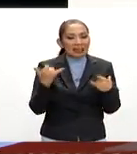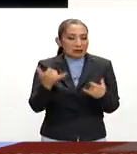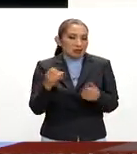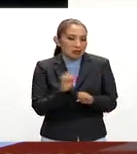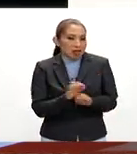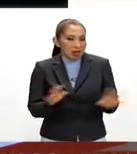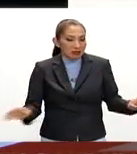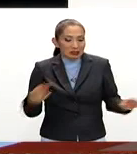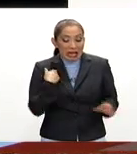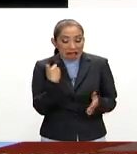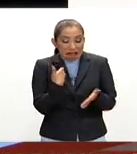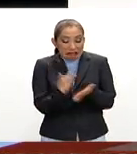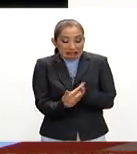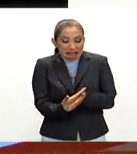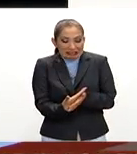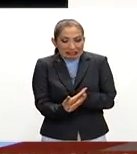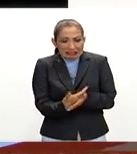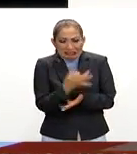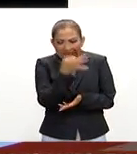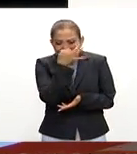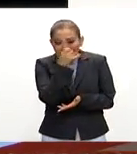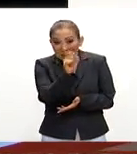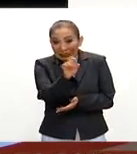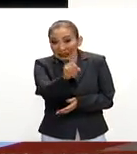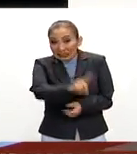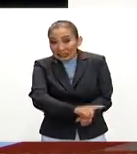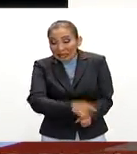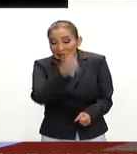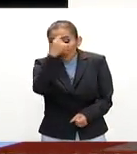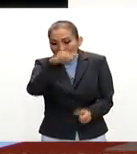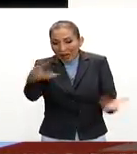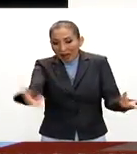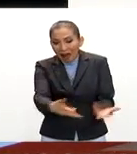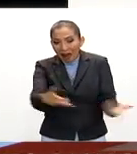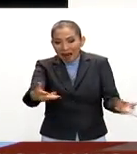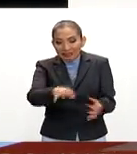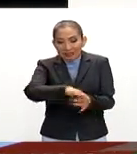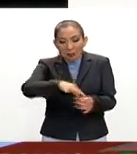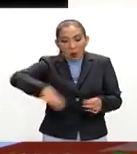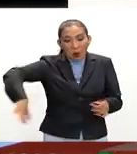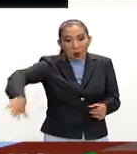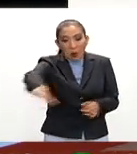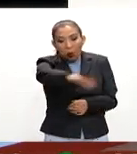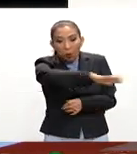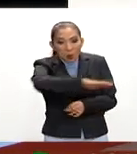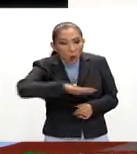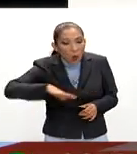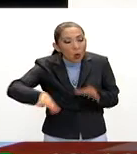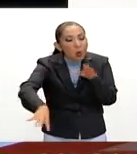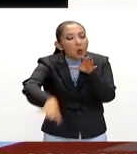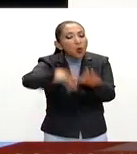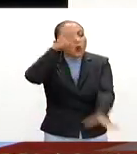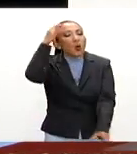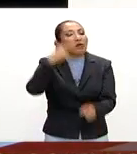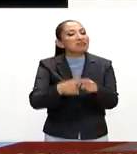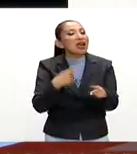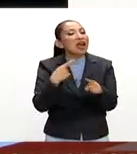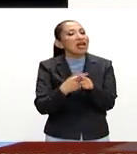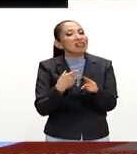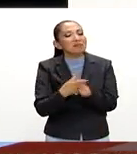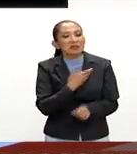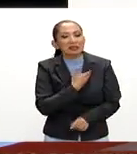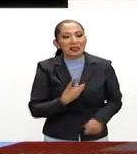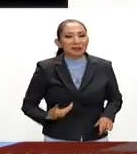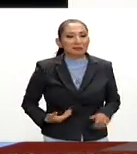que, bueno, pues ya prácticamente estamos a 20 días, prácticamente 20 días de que sean las elecciones.